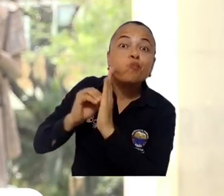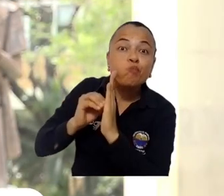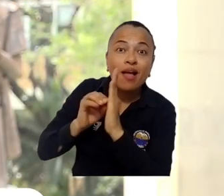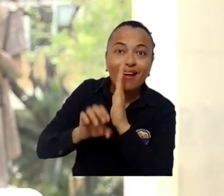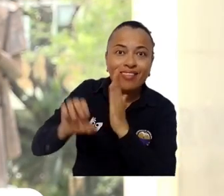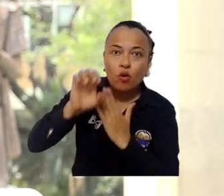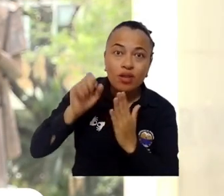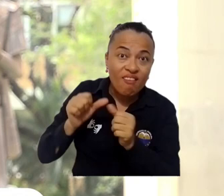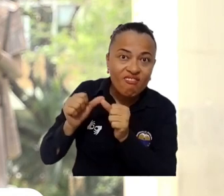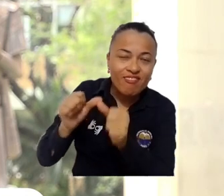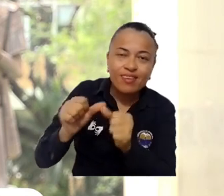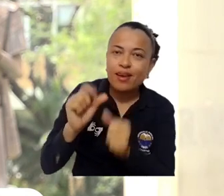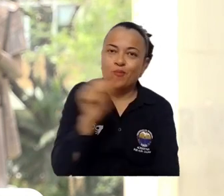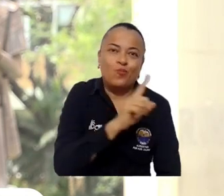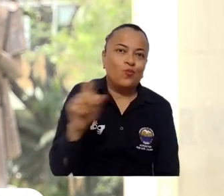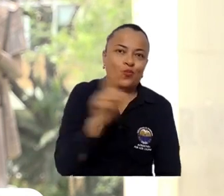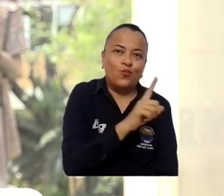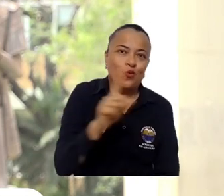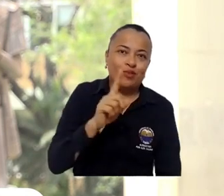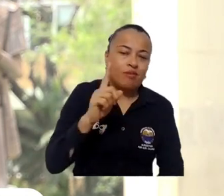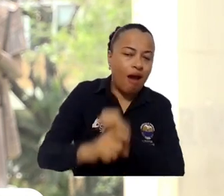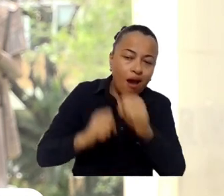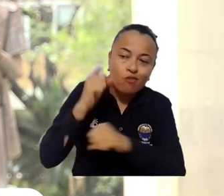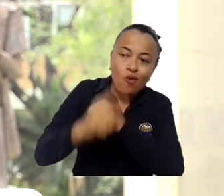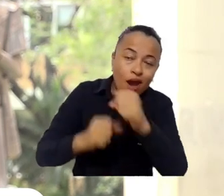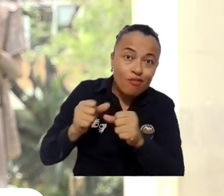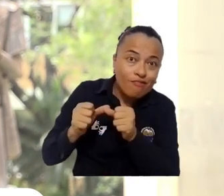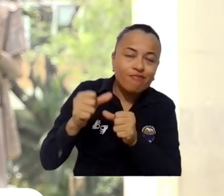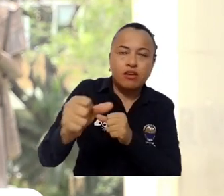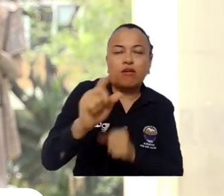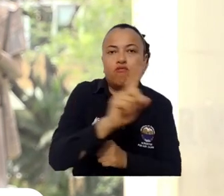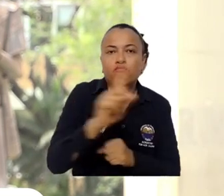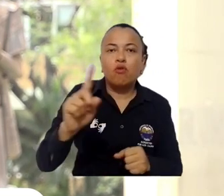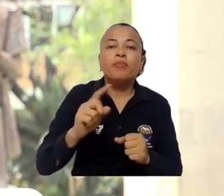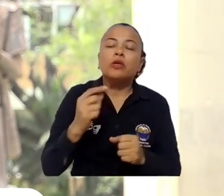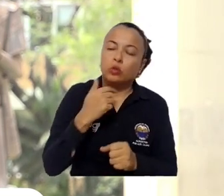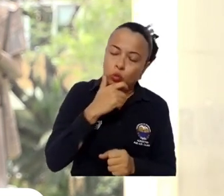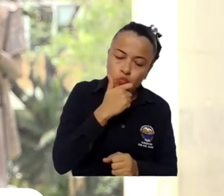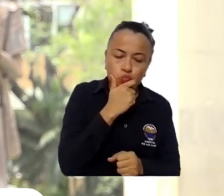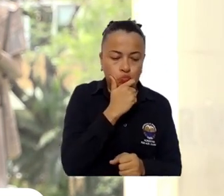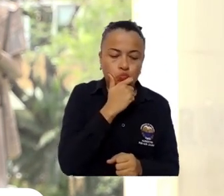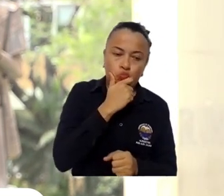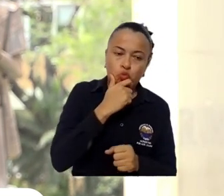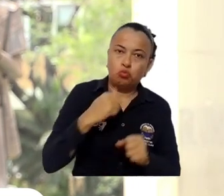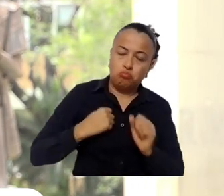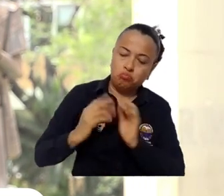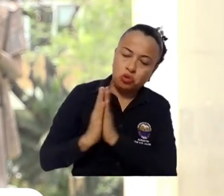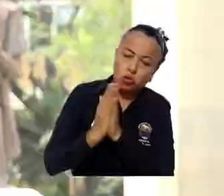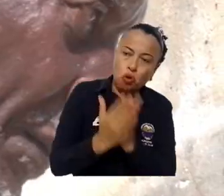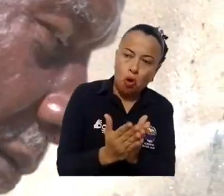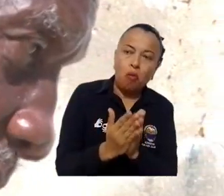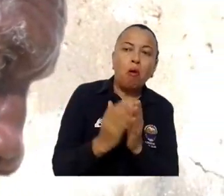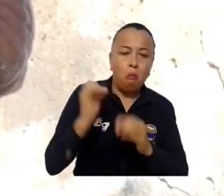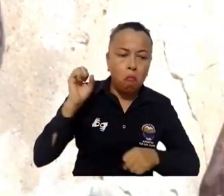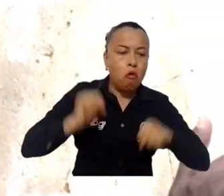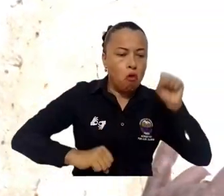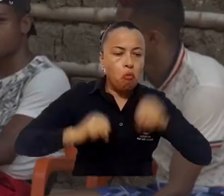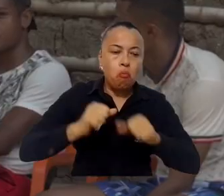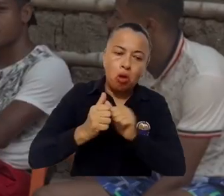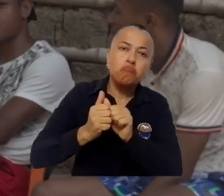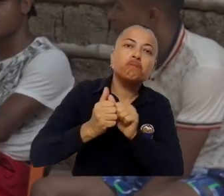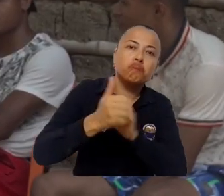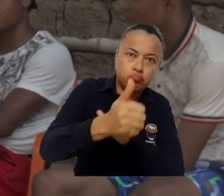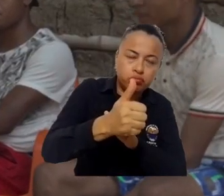siempre está presente, digamos, anualmente. De manera que, pues, vi muchas posibilidades, vi que mi